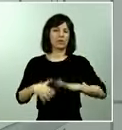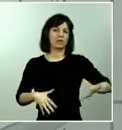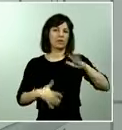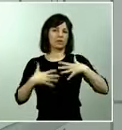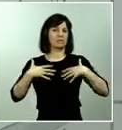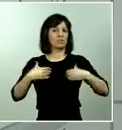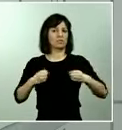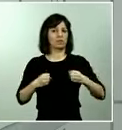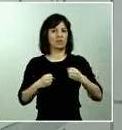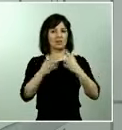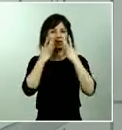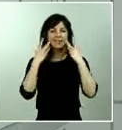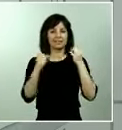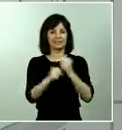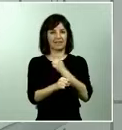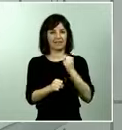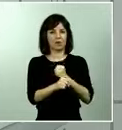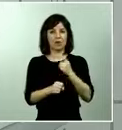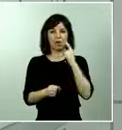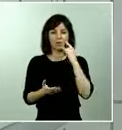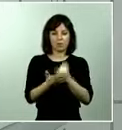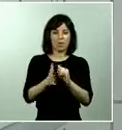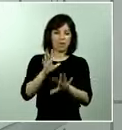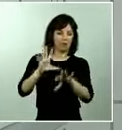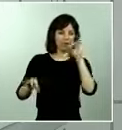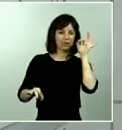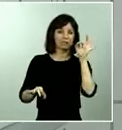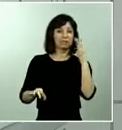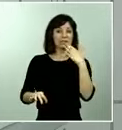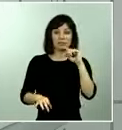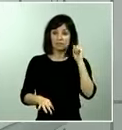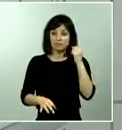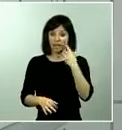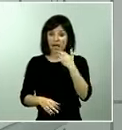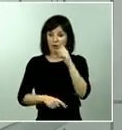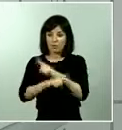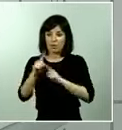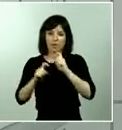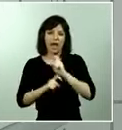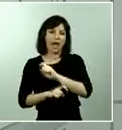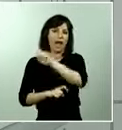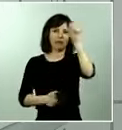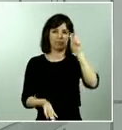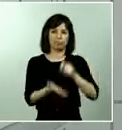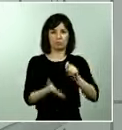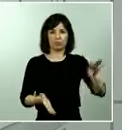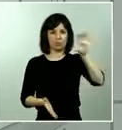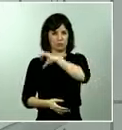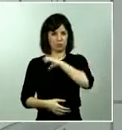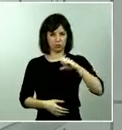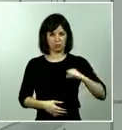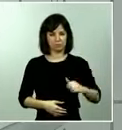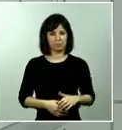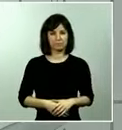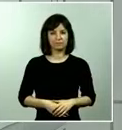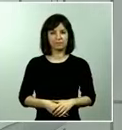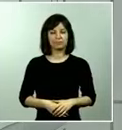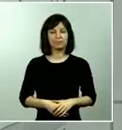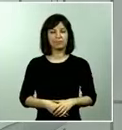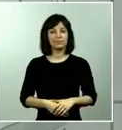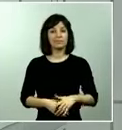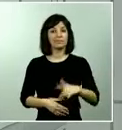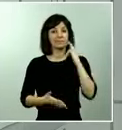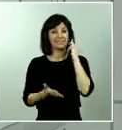se ha detectado que hay una incidencia enseguida se pone en conocimiento de las comunidades autónomas respecto a los test masivos estamos haciendo un promedio de 40.000